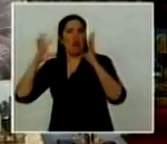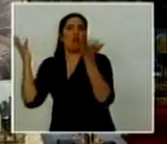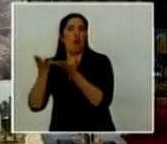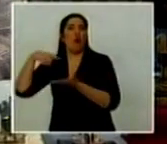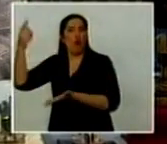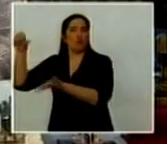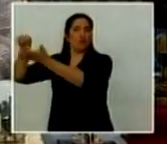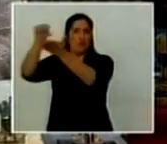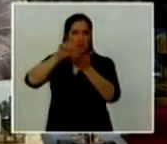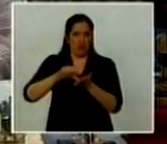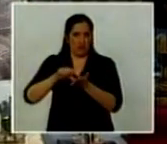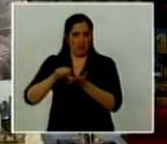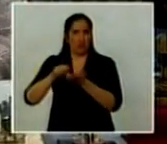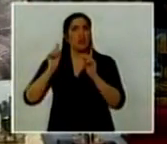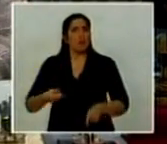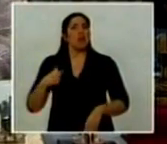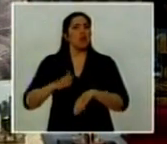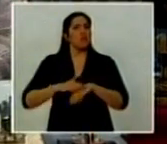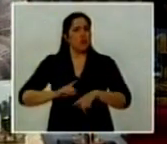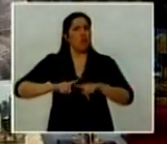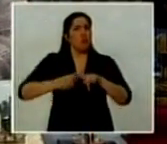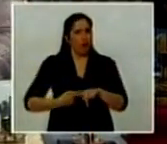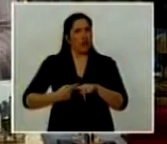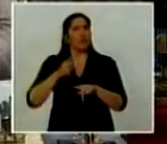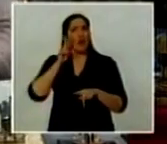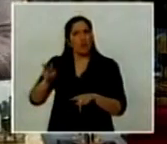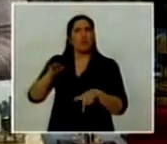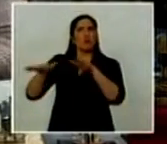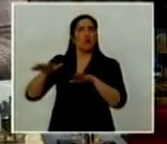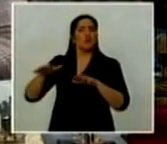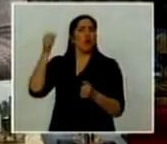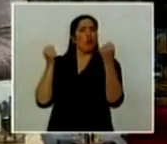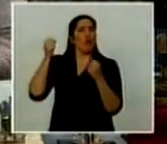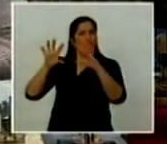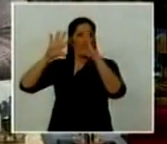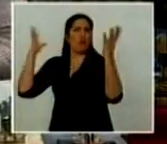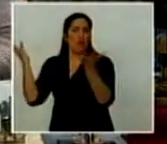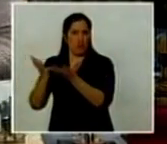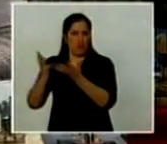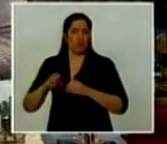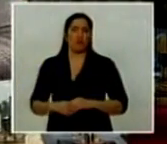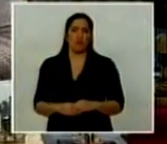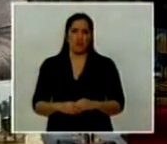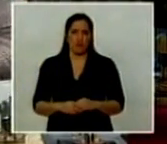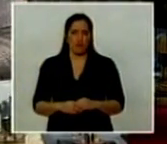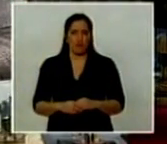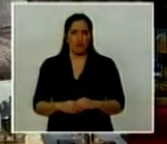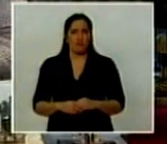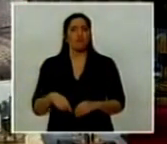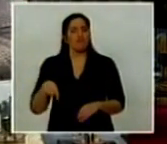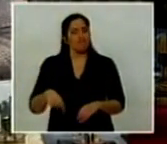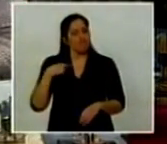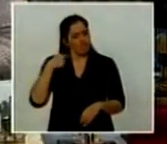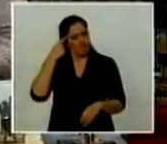frente al orden económico global. A raíz de una iniciativa nuestra que encontró una pronta y